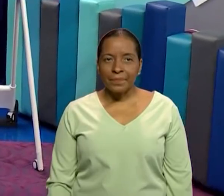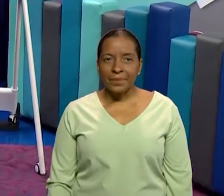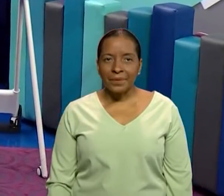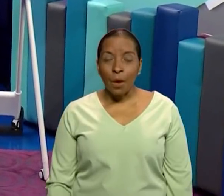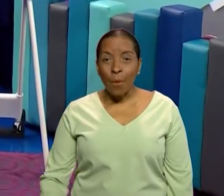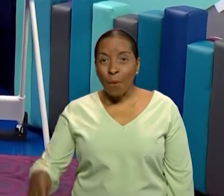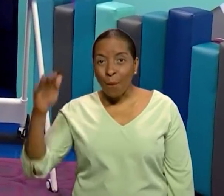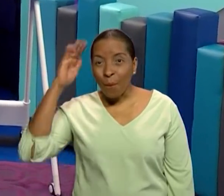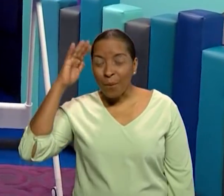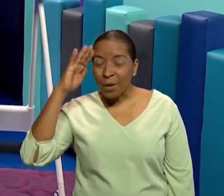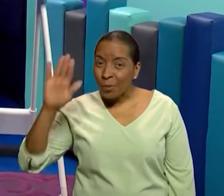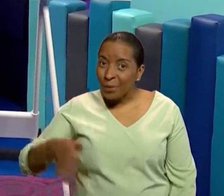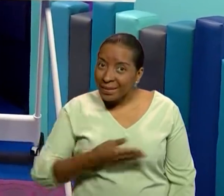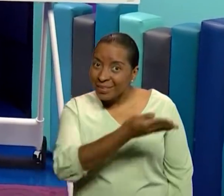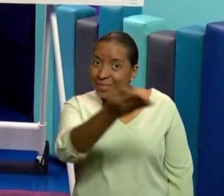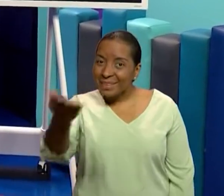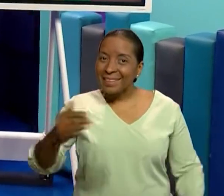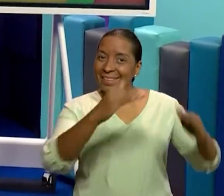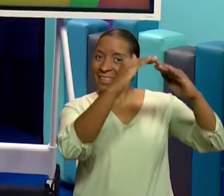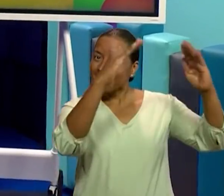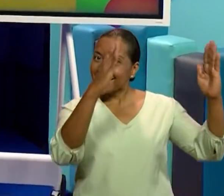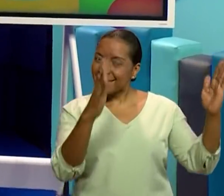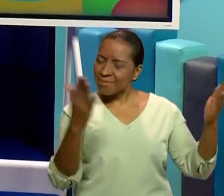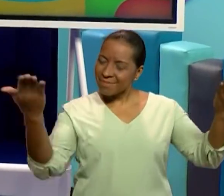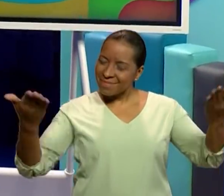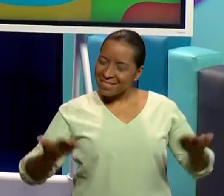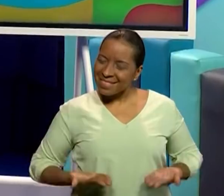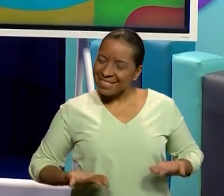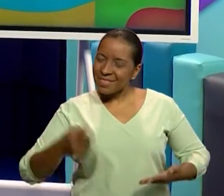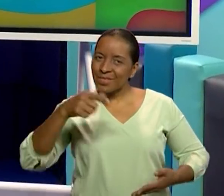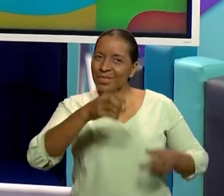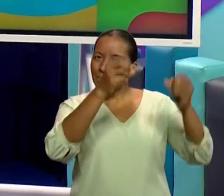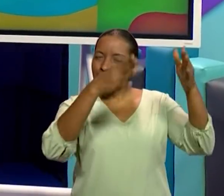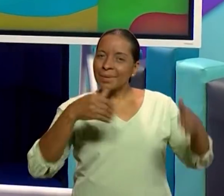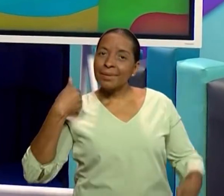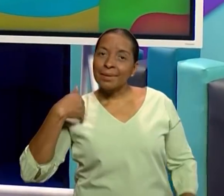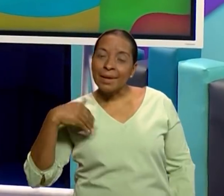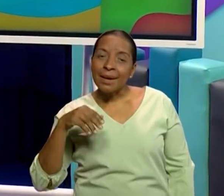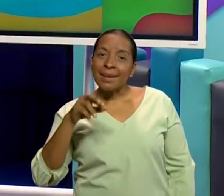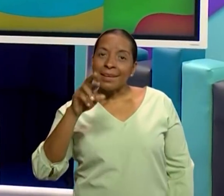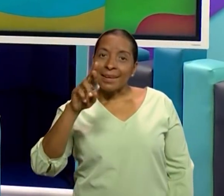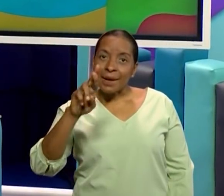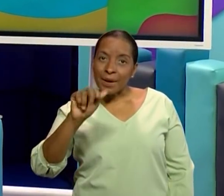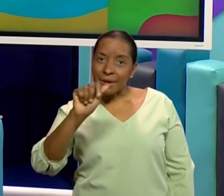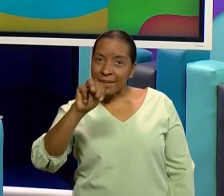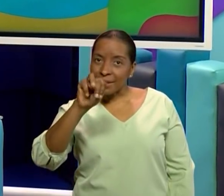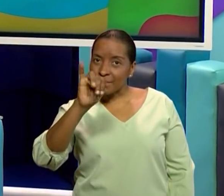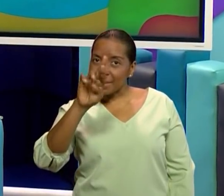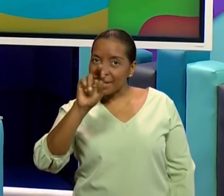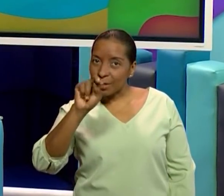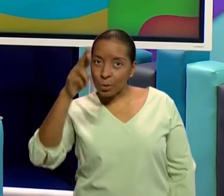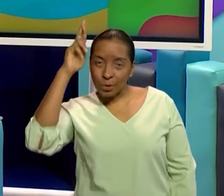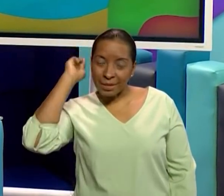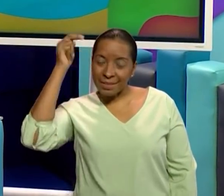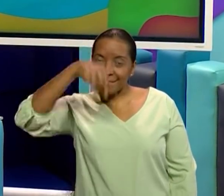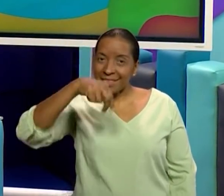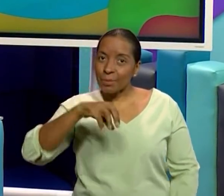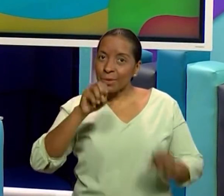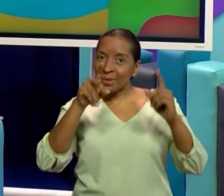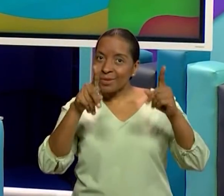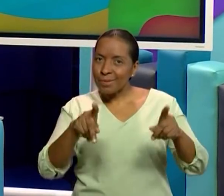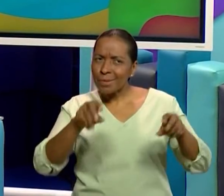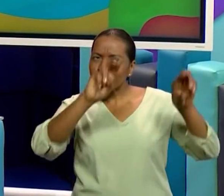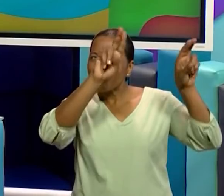Hola, ¿qué tal? ¿Cómo están todos en casa? Bienvenidos. Soy el maestro Ramiro González y en esta oportunidad vamos a ver una